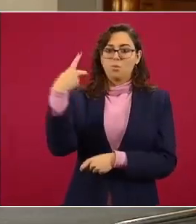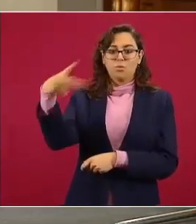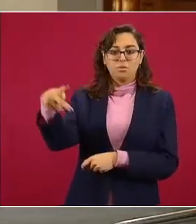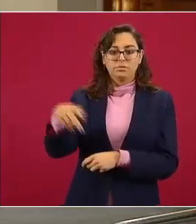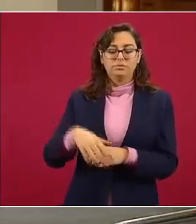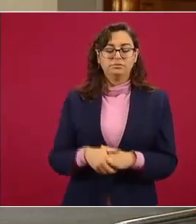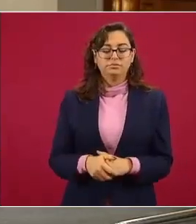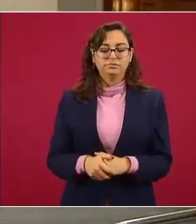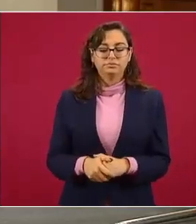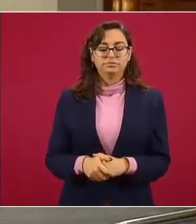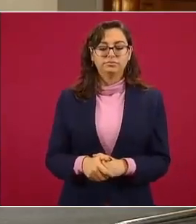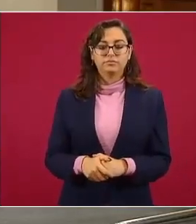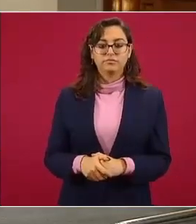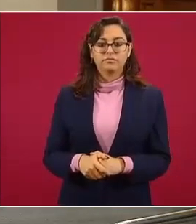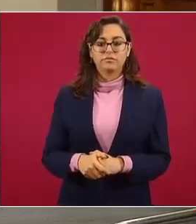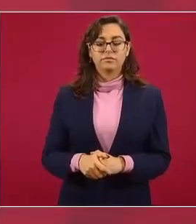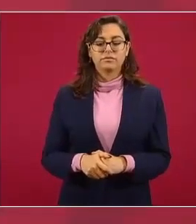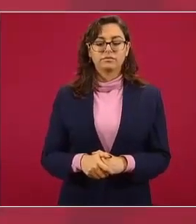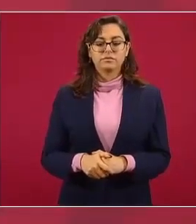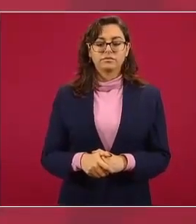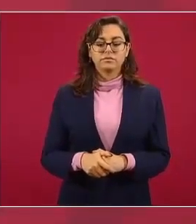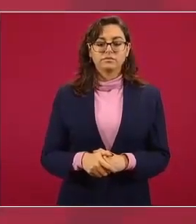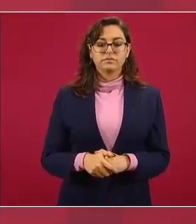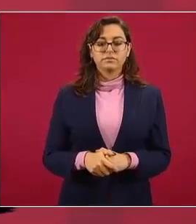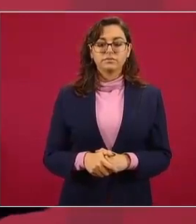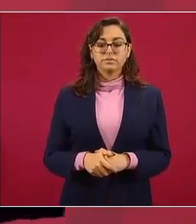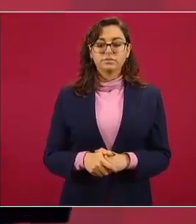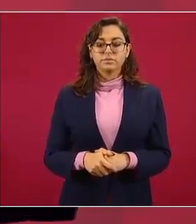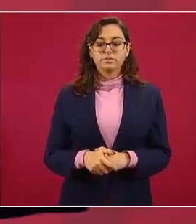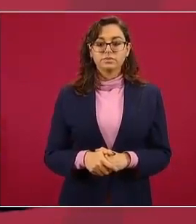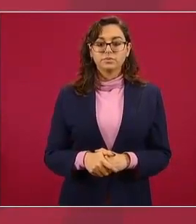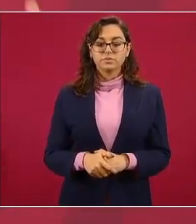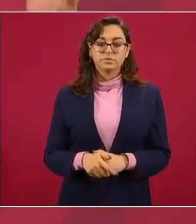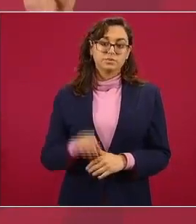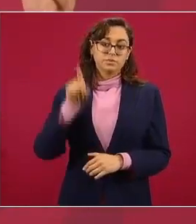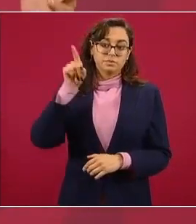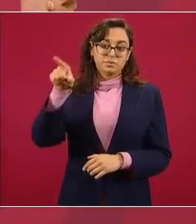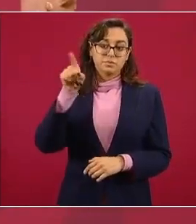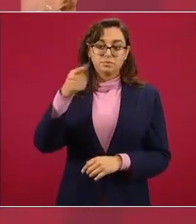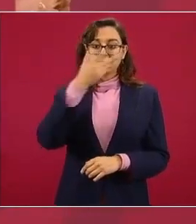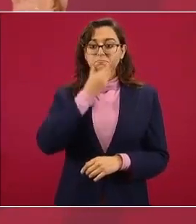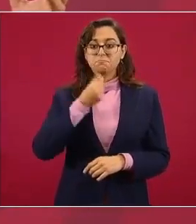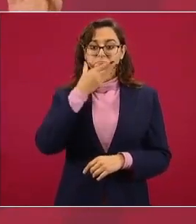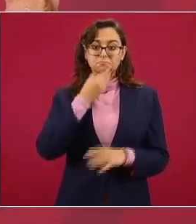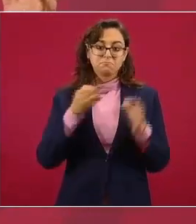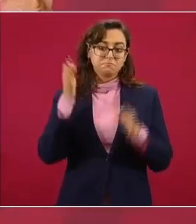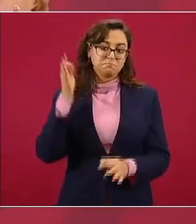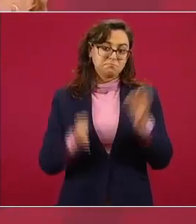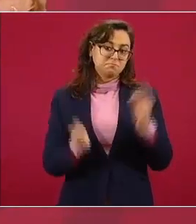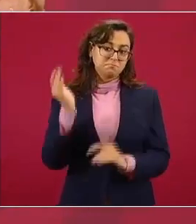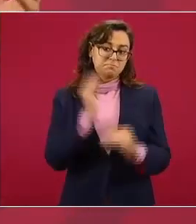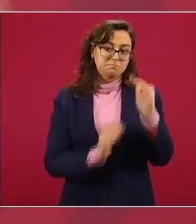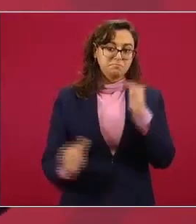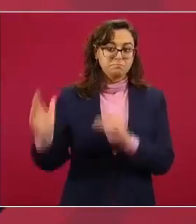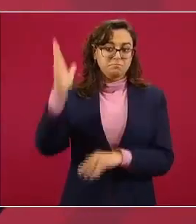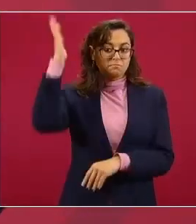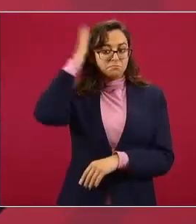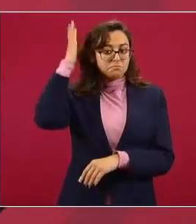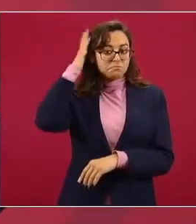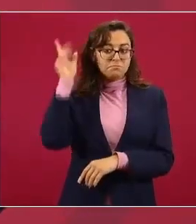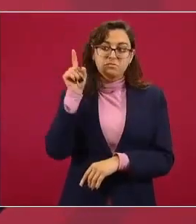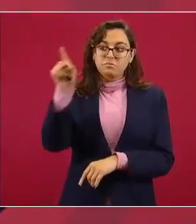el fiscal es el que va a llevar a cabo el proceso